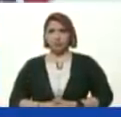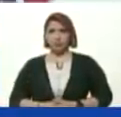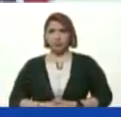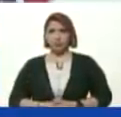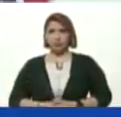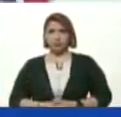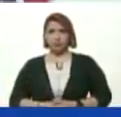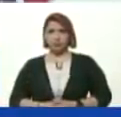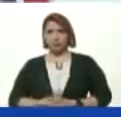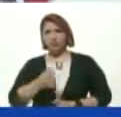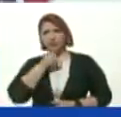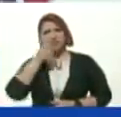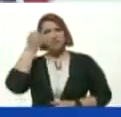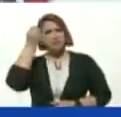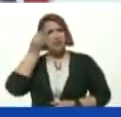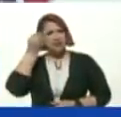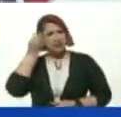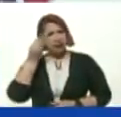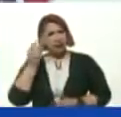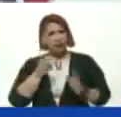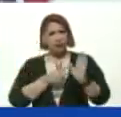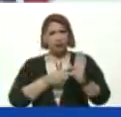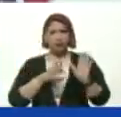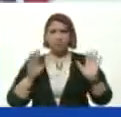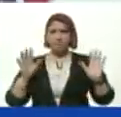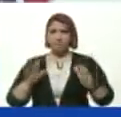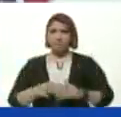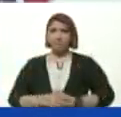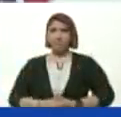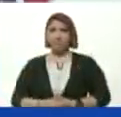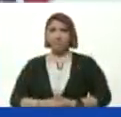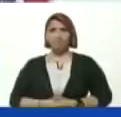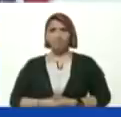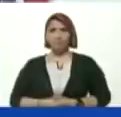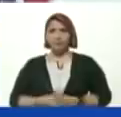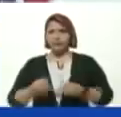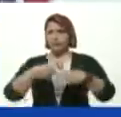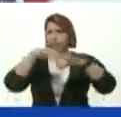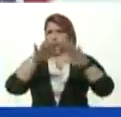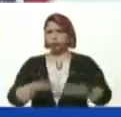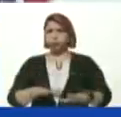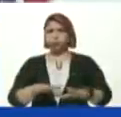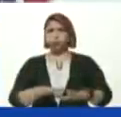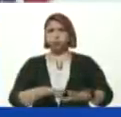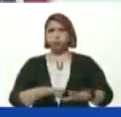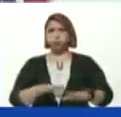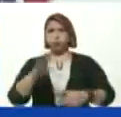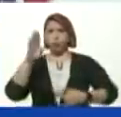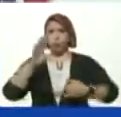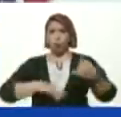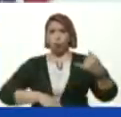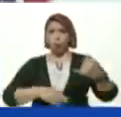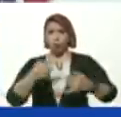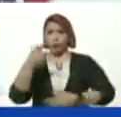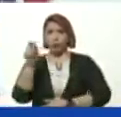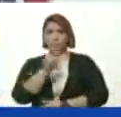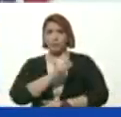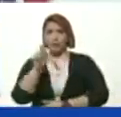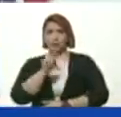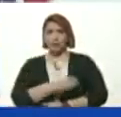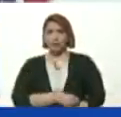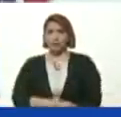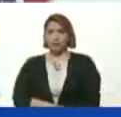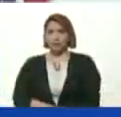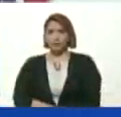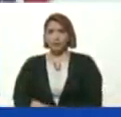Quién iba a pensarlo ¿Verdad? Que iba a haber una suspensión Del último trimestre Del